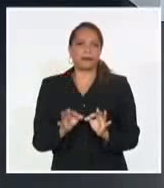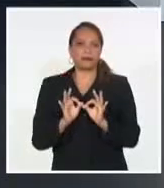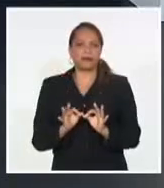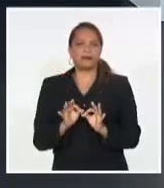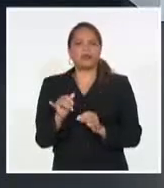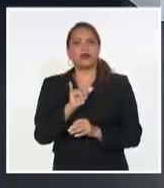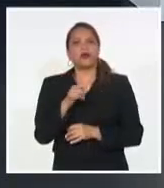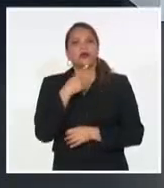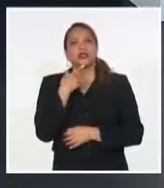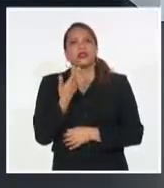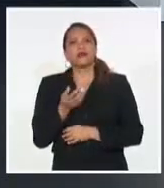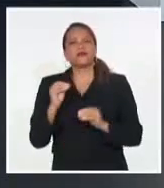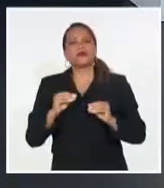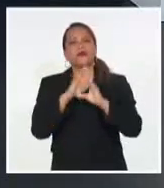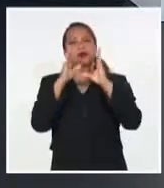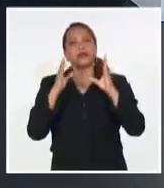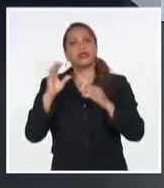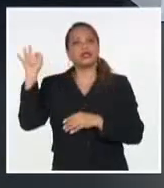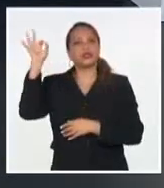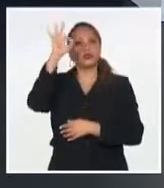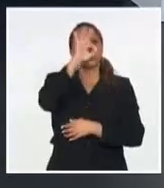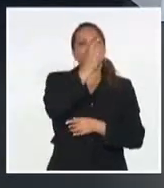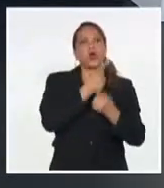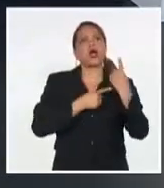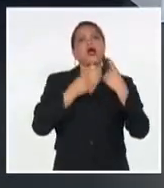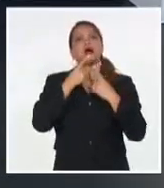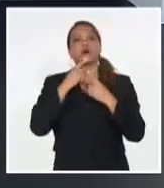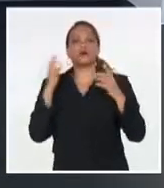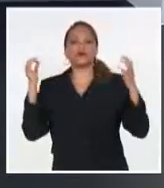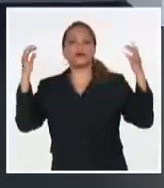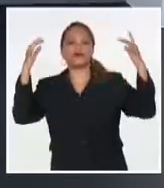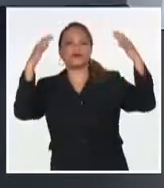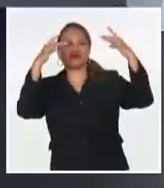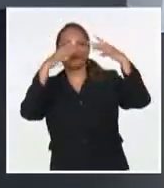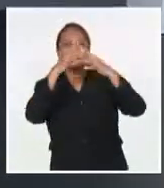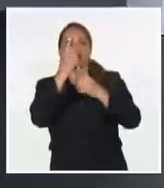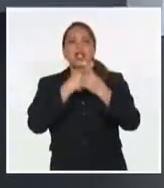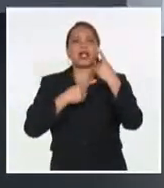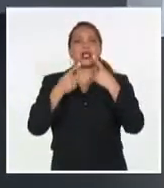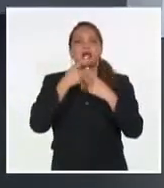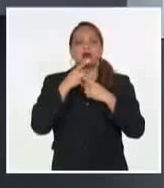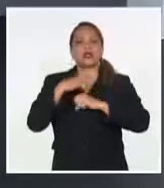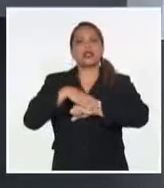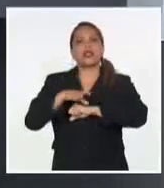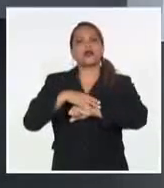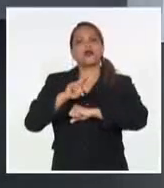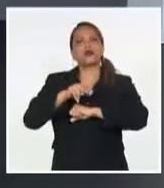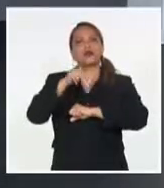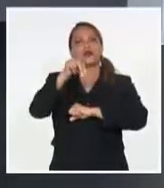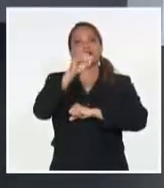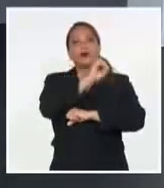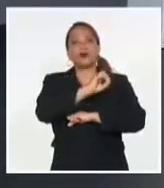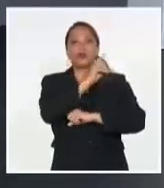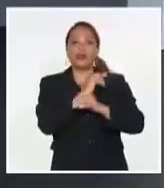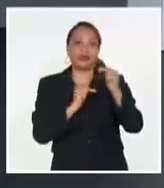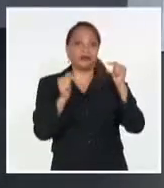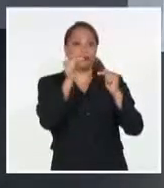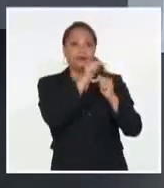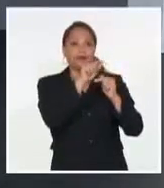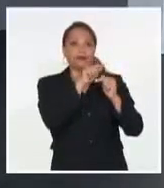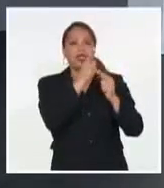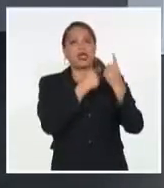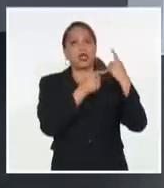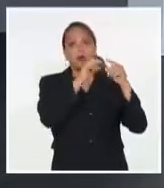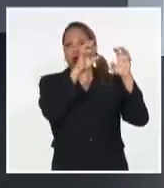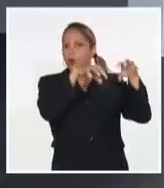tanto tendremos una mañana del sol, algunas nubes, algunos nublados en zonas de la costa norte, fundamentalmente del oriente del país algún chubasco,